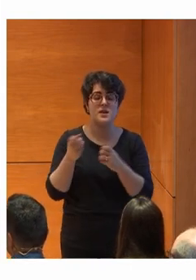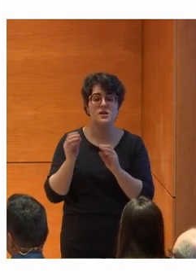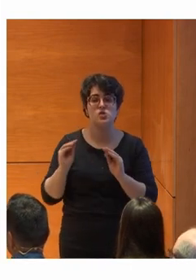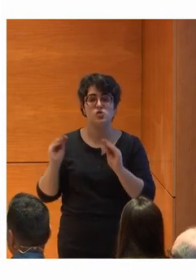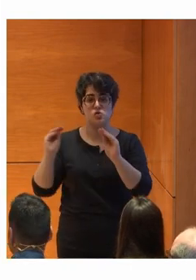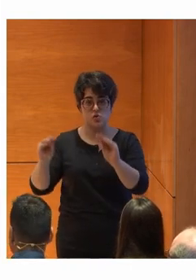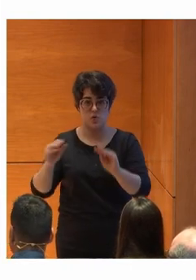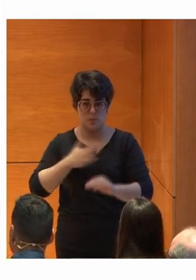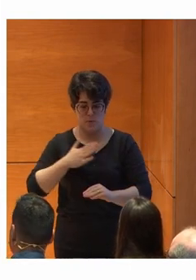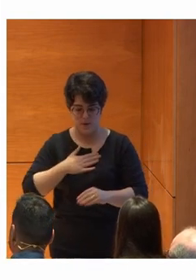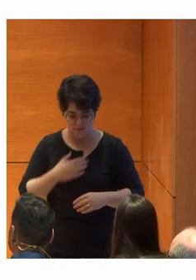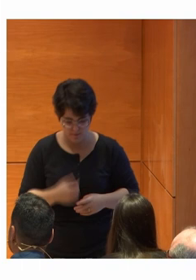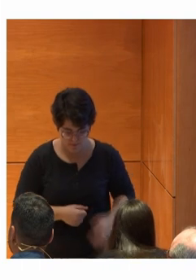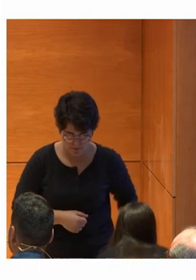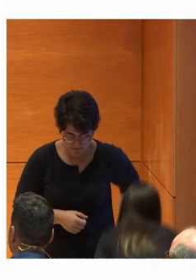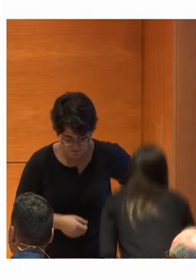propias